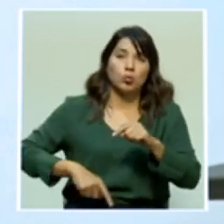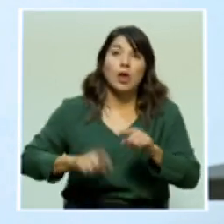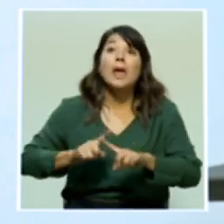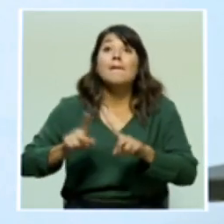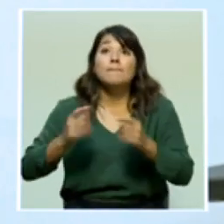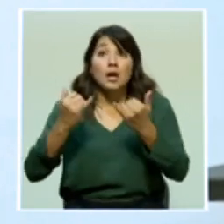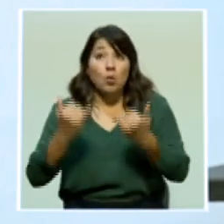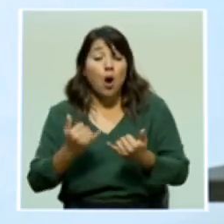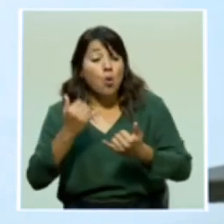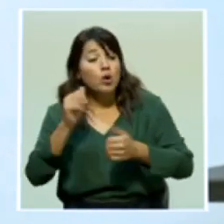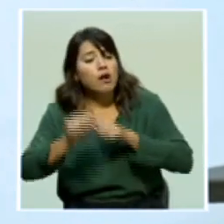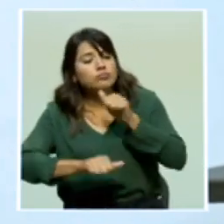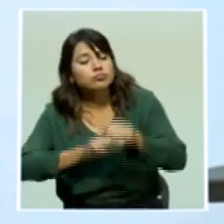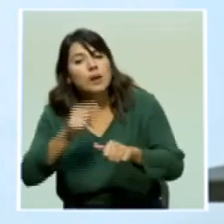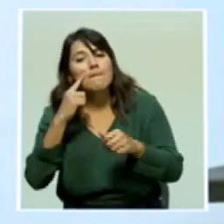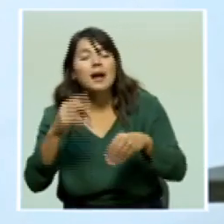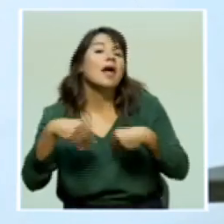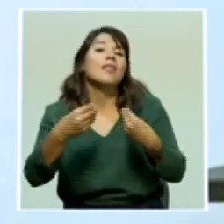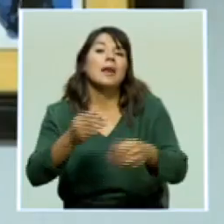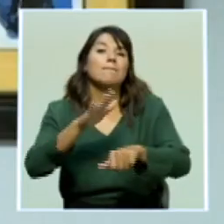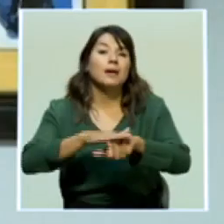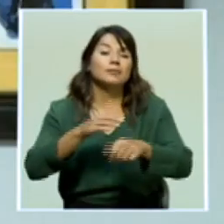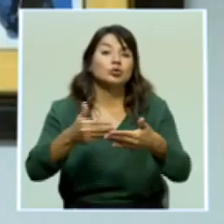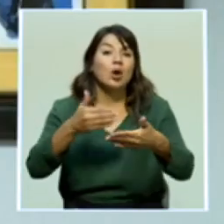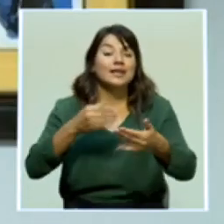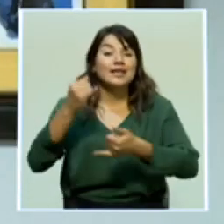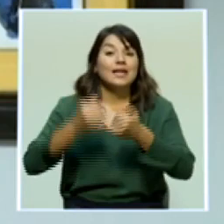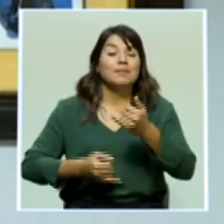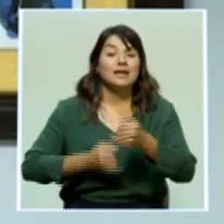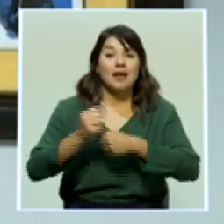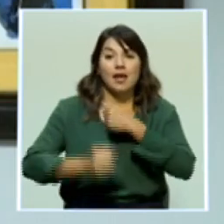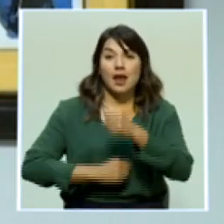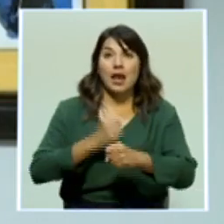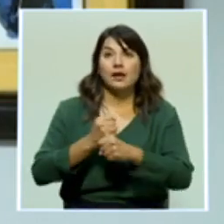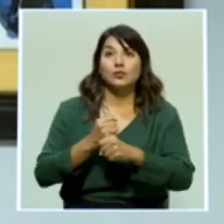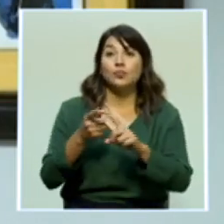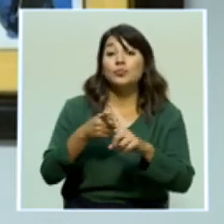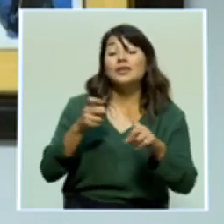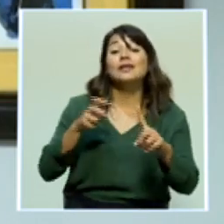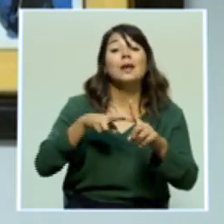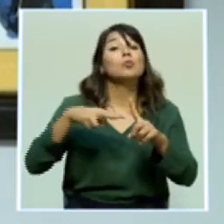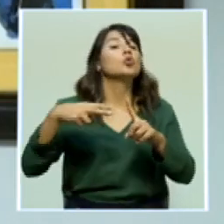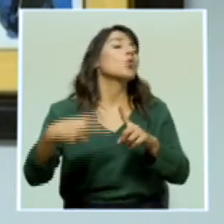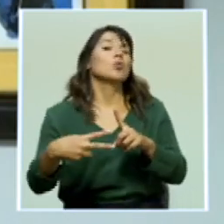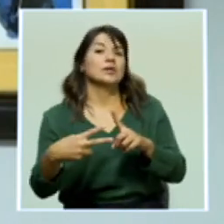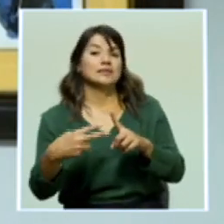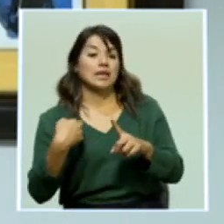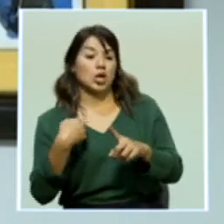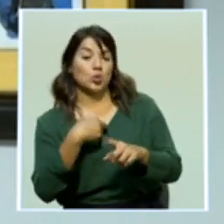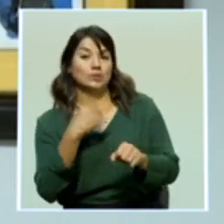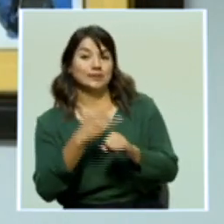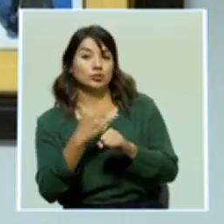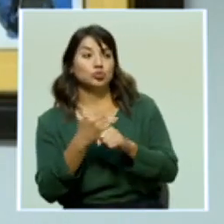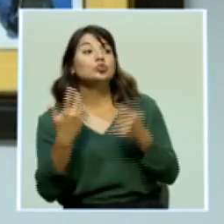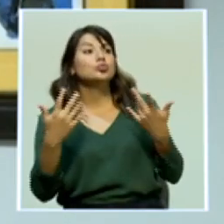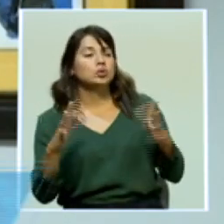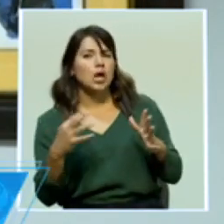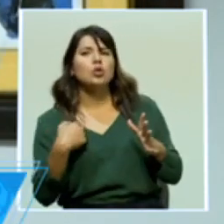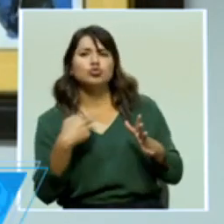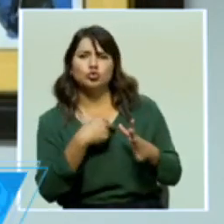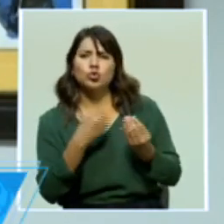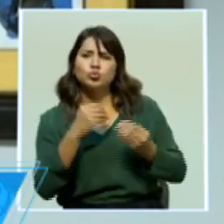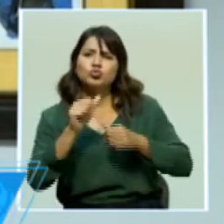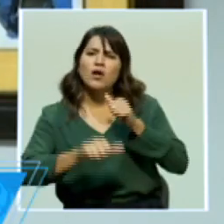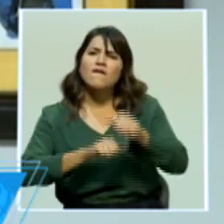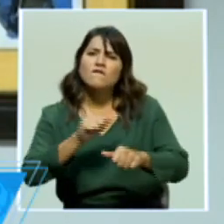permisos antes de que finalice este año. Desde el punto de vista institucional, ya han sido varias las acciones. Repito, una